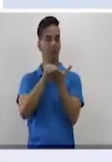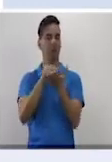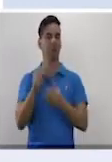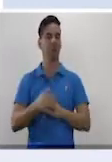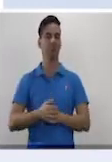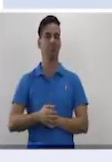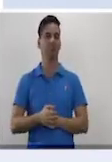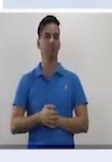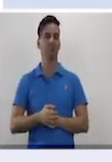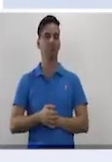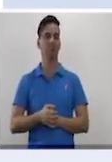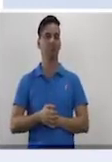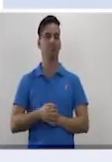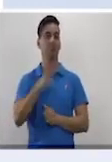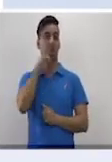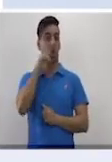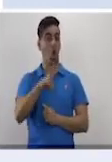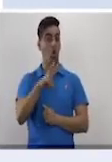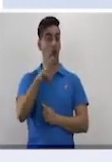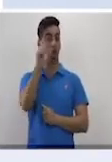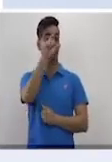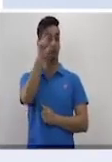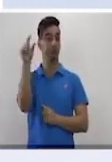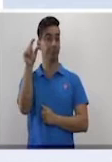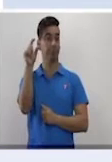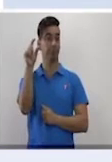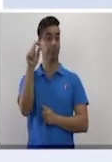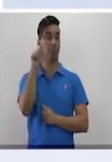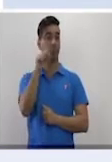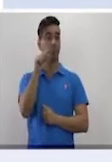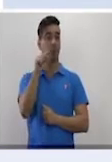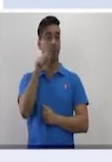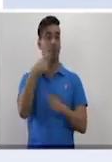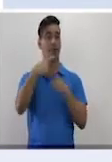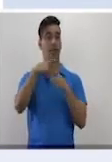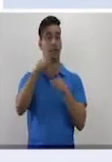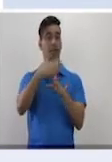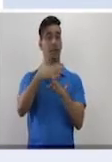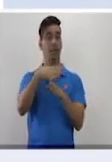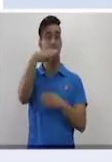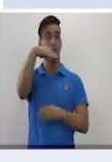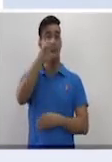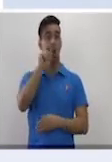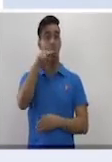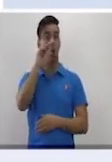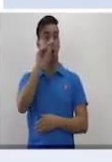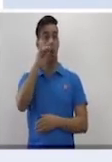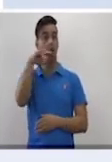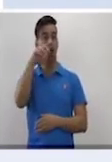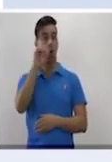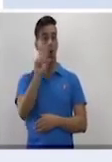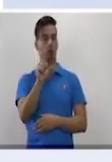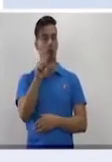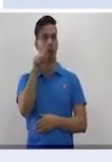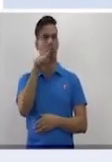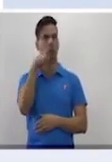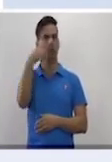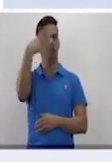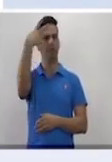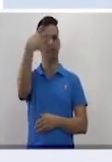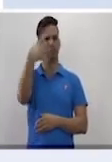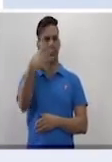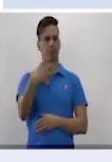varios monomios. ¿Y qué vamos a hacer con ellos? Fíjate, en las cuatro últimas